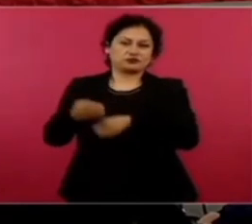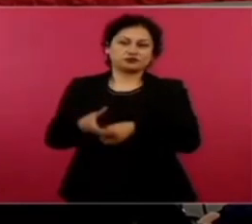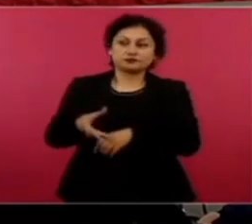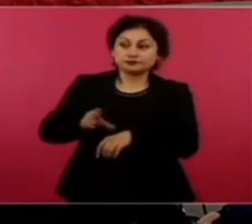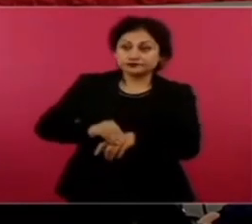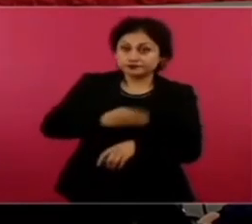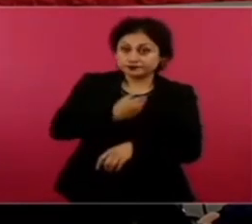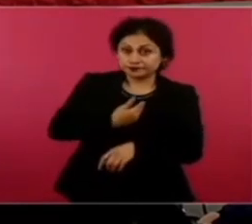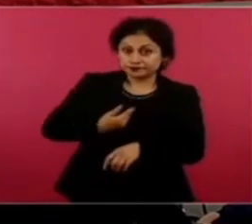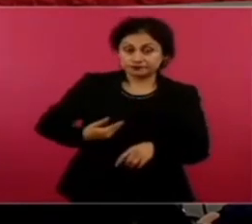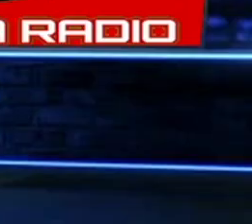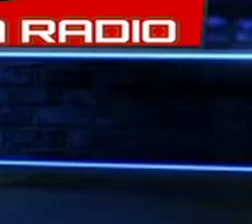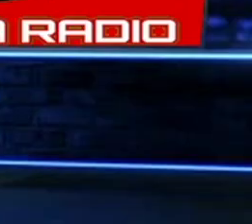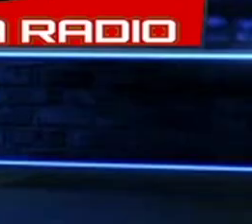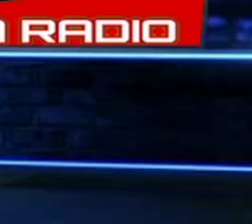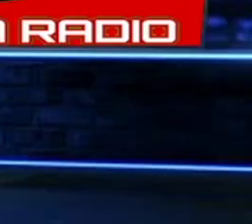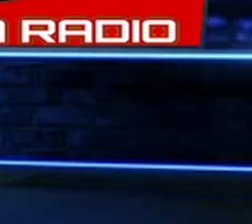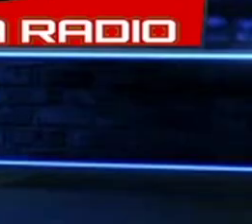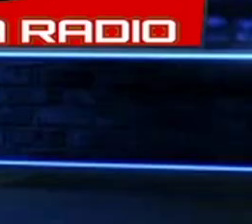el mirante secretario.